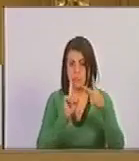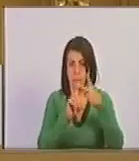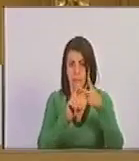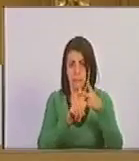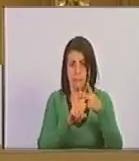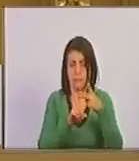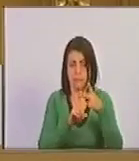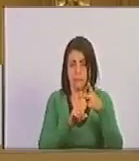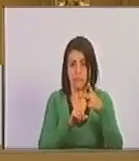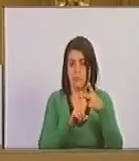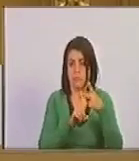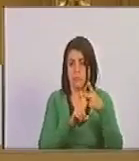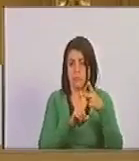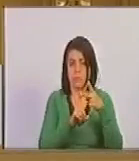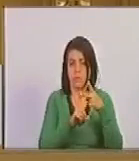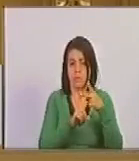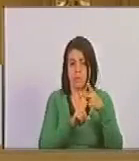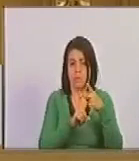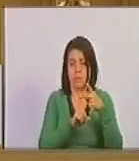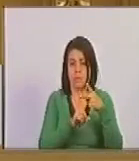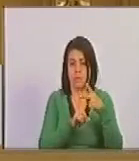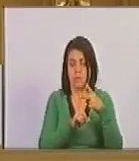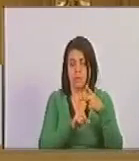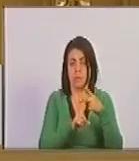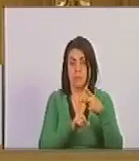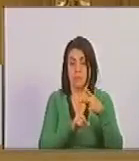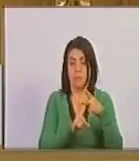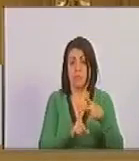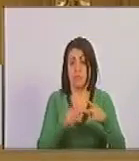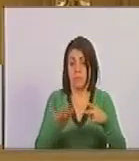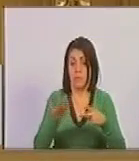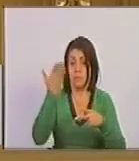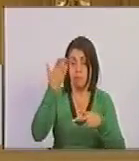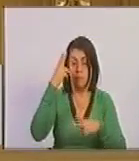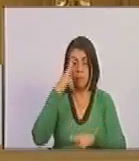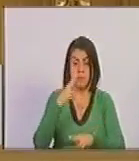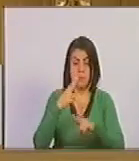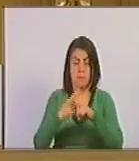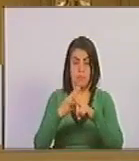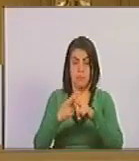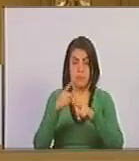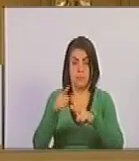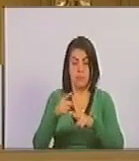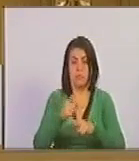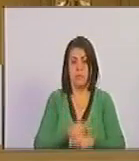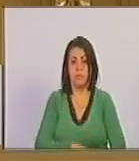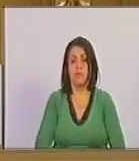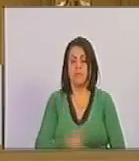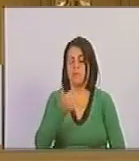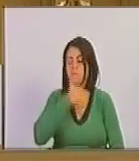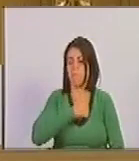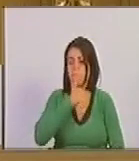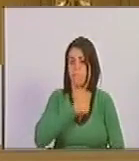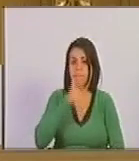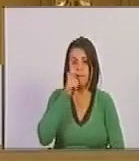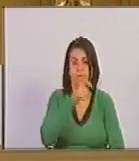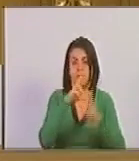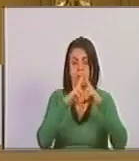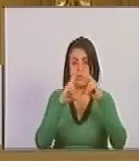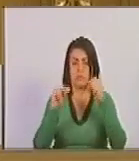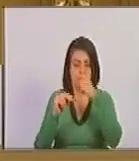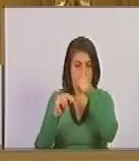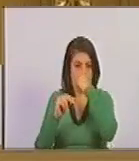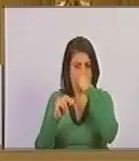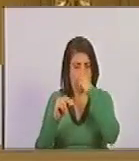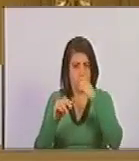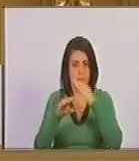Segundo, exactar y reconocer la resistencia del pueblo nicaragüense